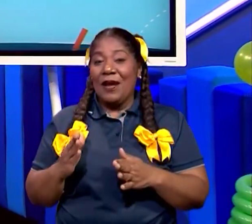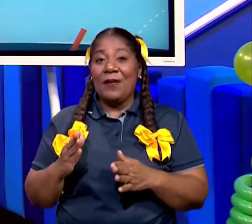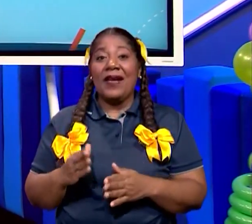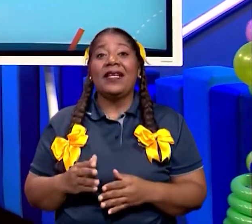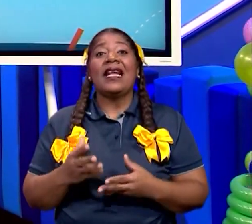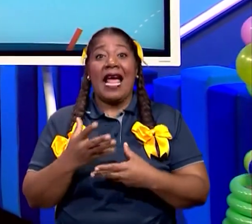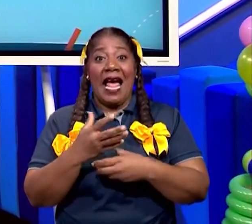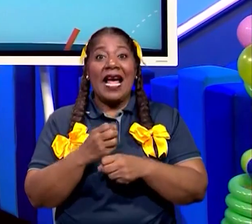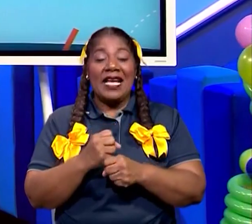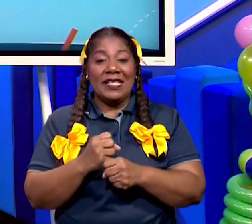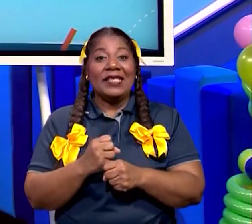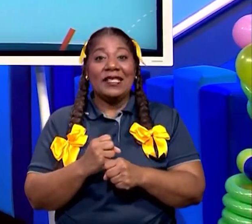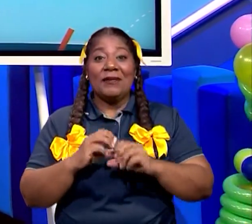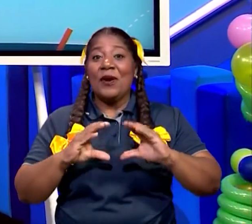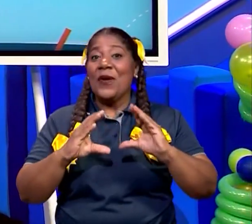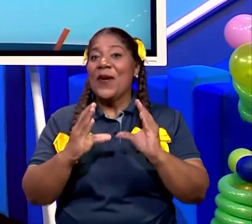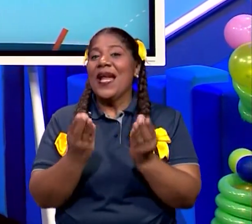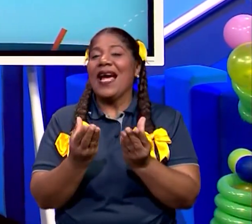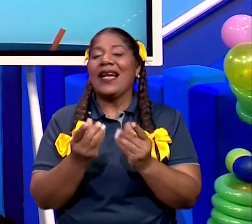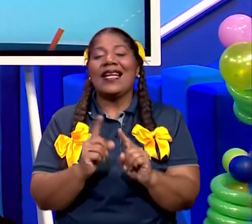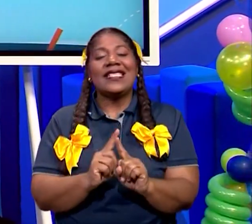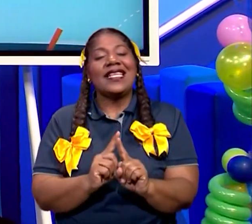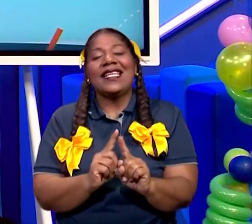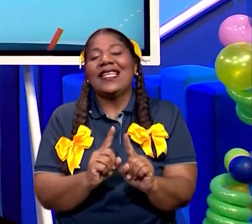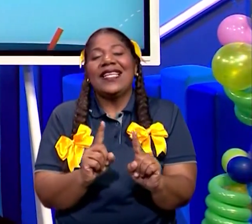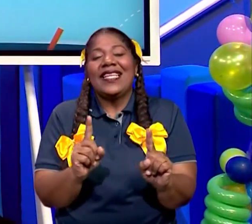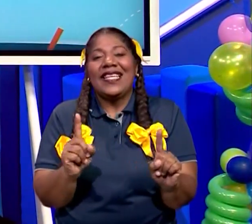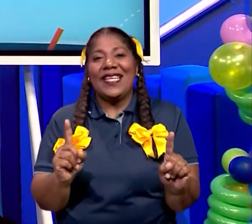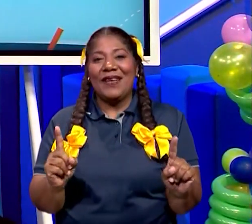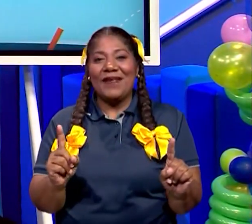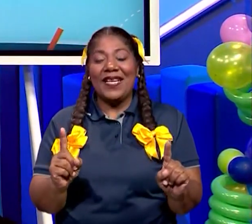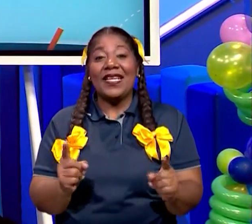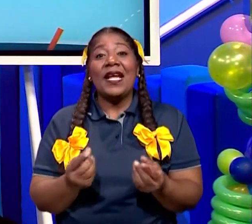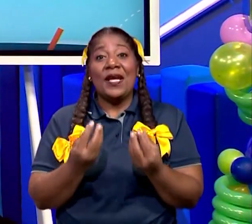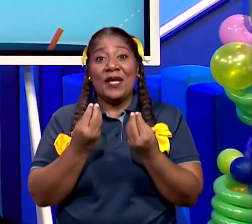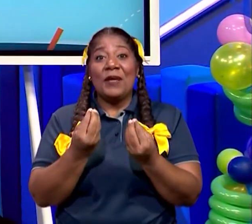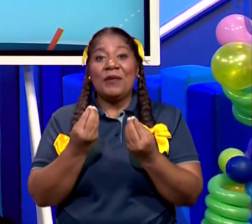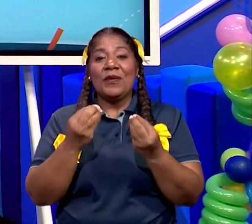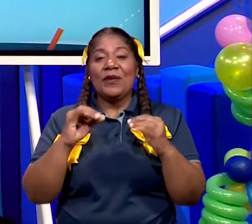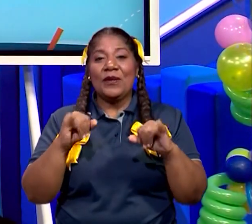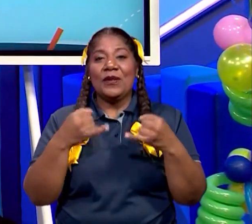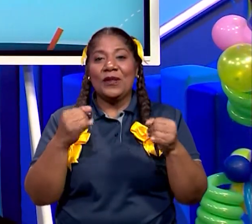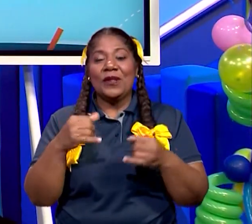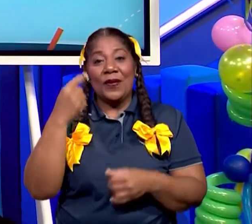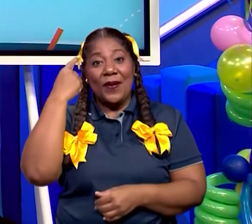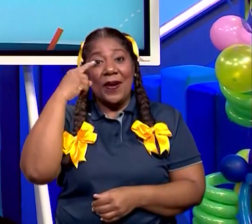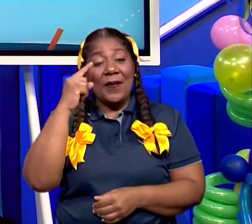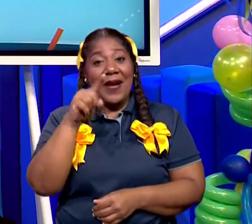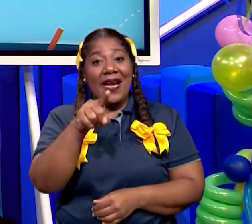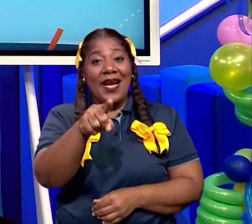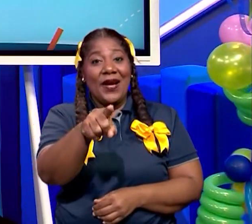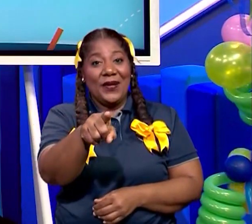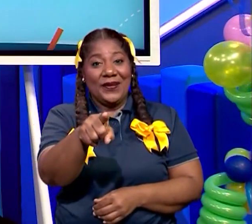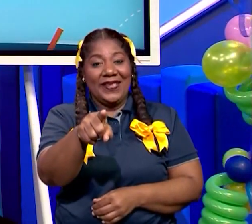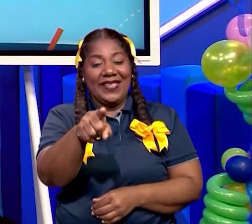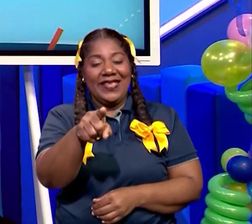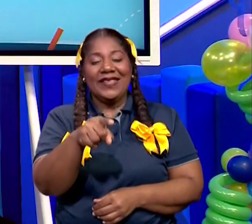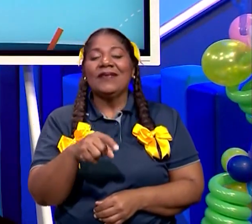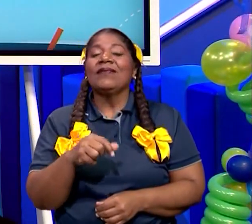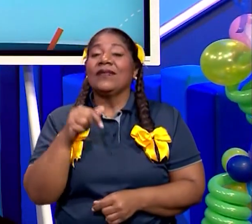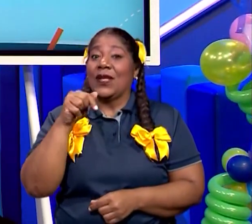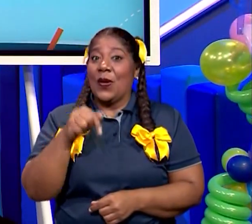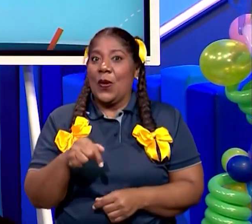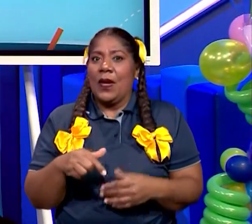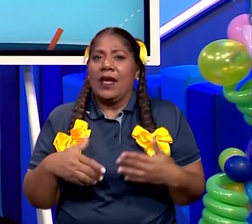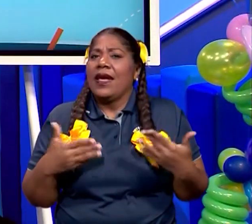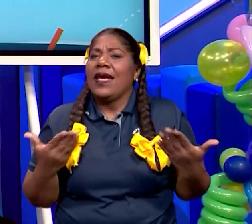igualitas, venimos así con muchos, muchos, muchos juegos para ustedes. Bueno, hoy vamos